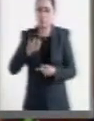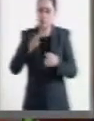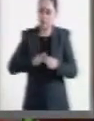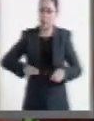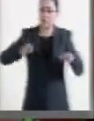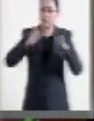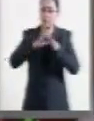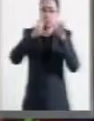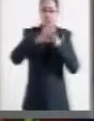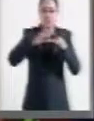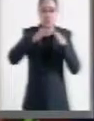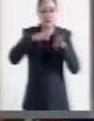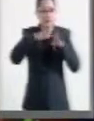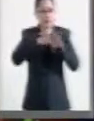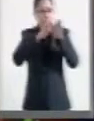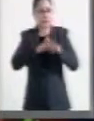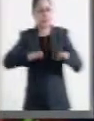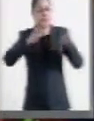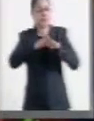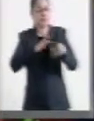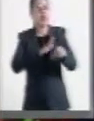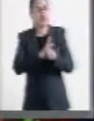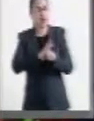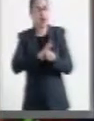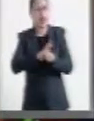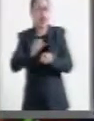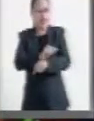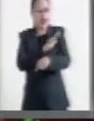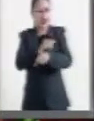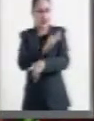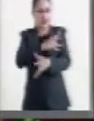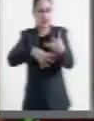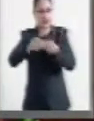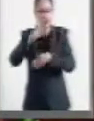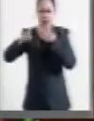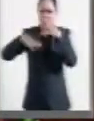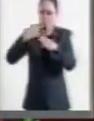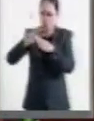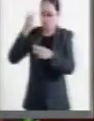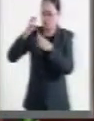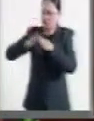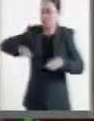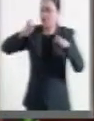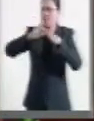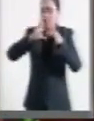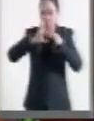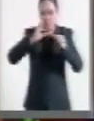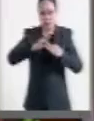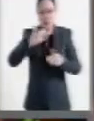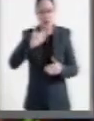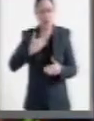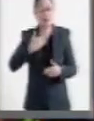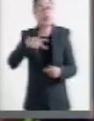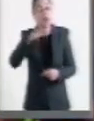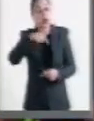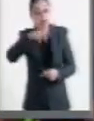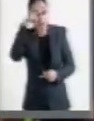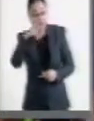hincapié en la importancia que tienen las energías sustentables a nivel mundial, pero sobre todo en México.